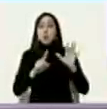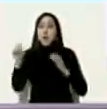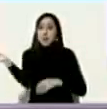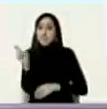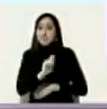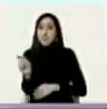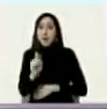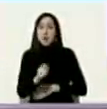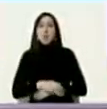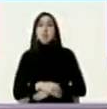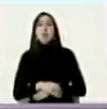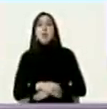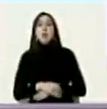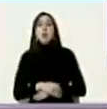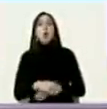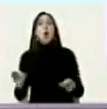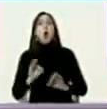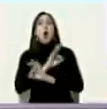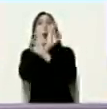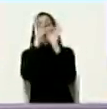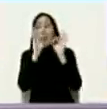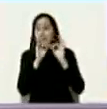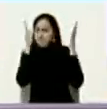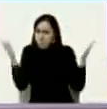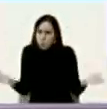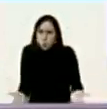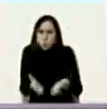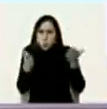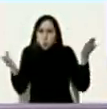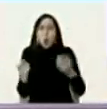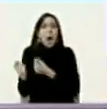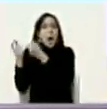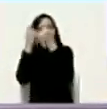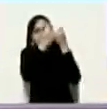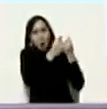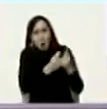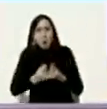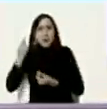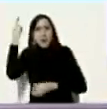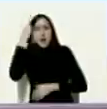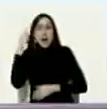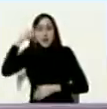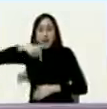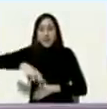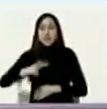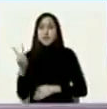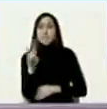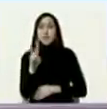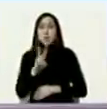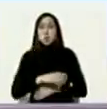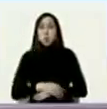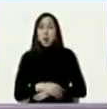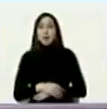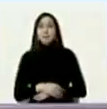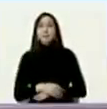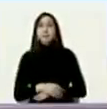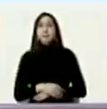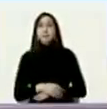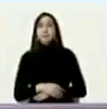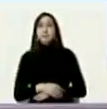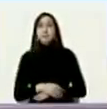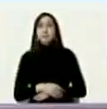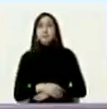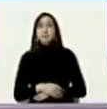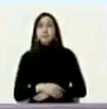un cuadro alentador para la economía real de Venezuela sometida a crueles